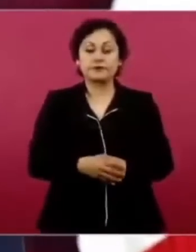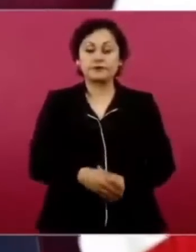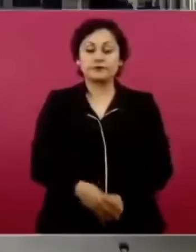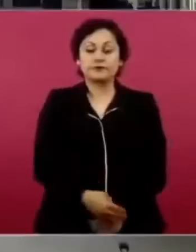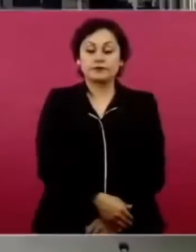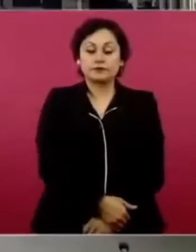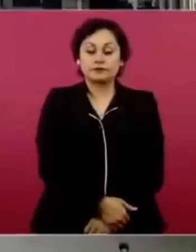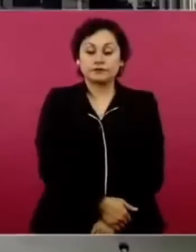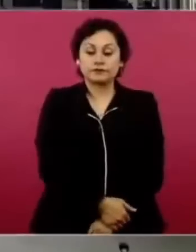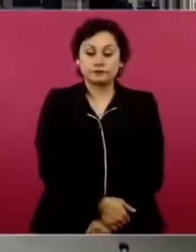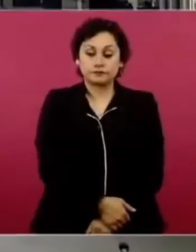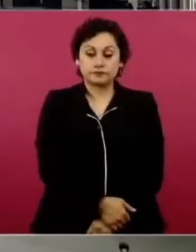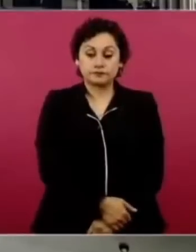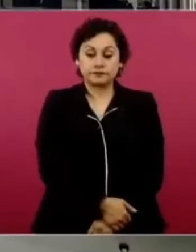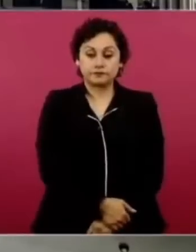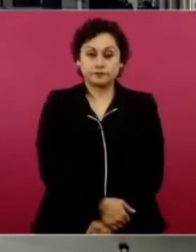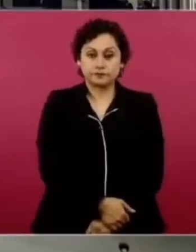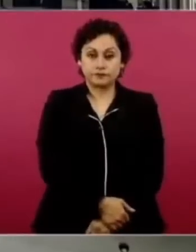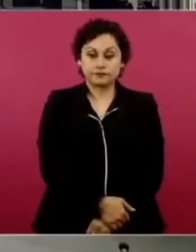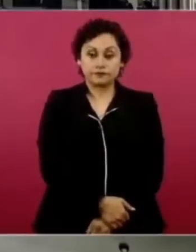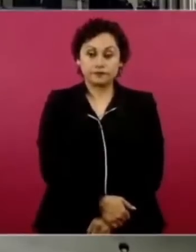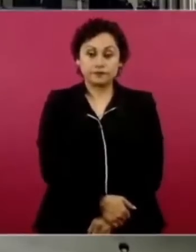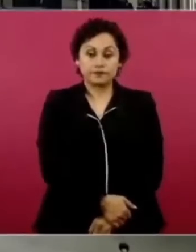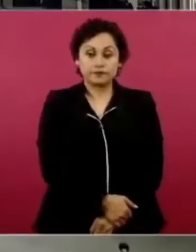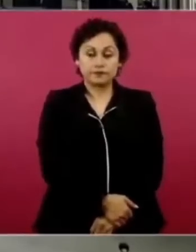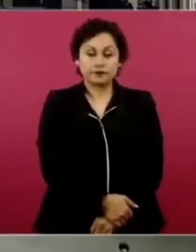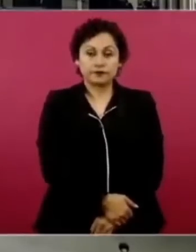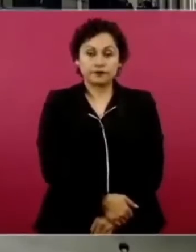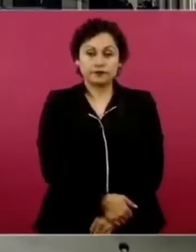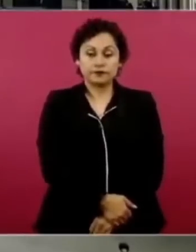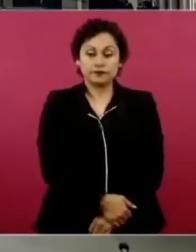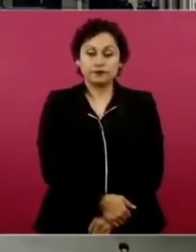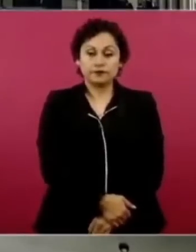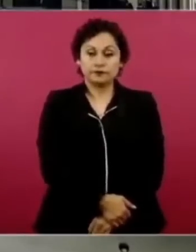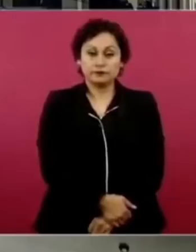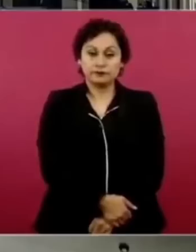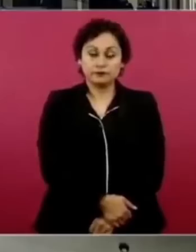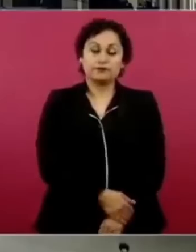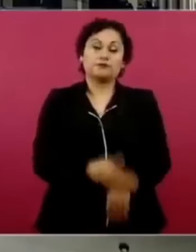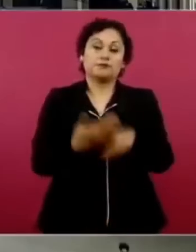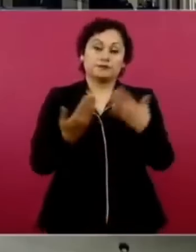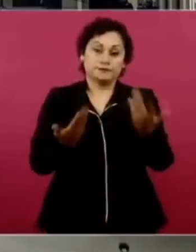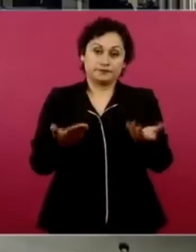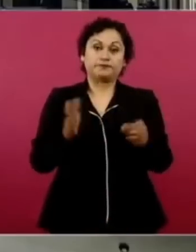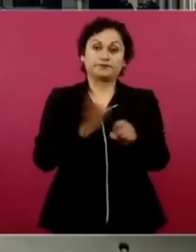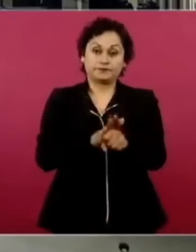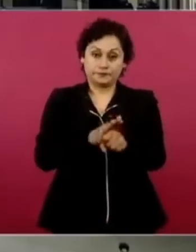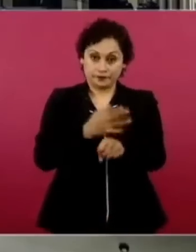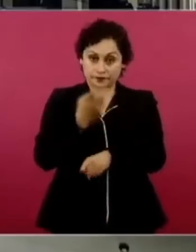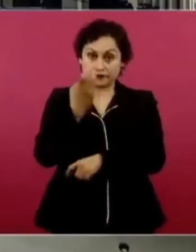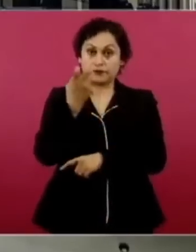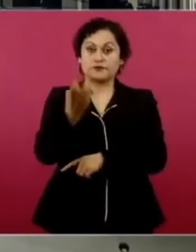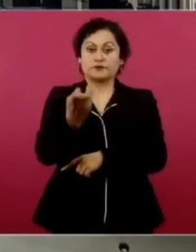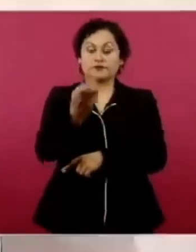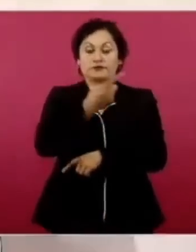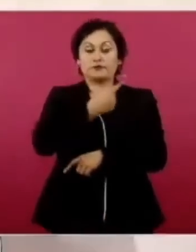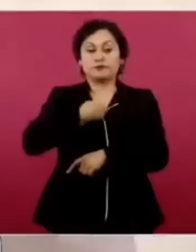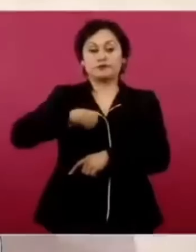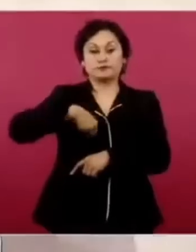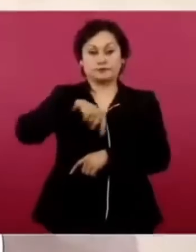Entonces, vamos nosotros a mantener la misma